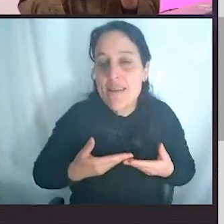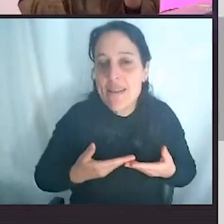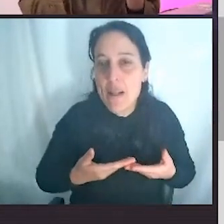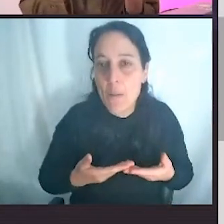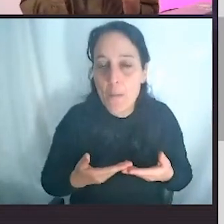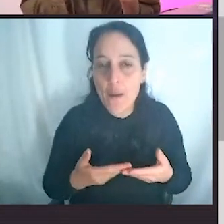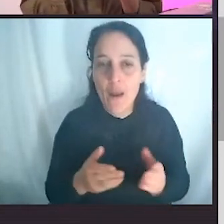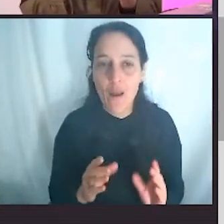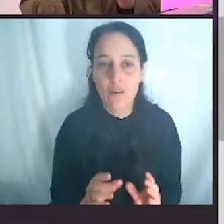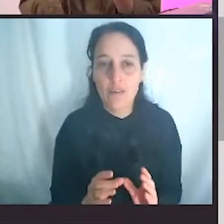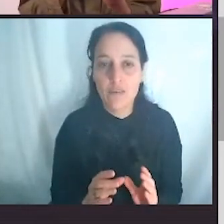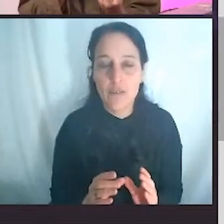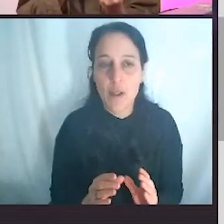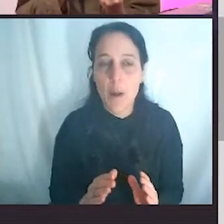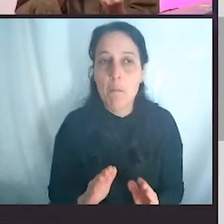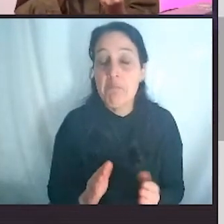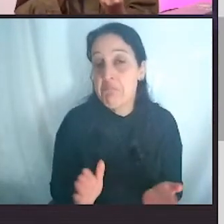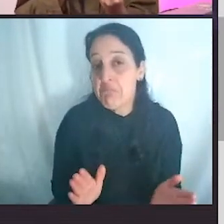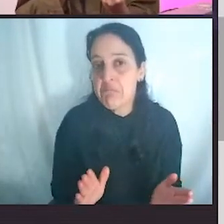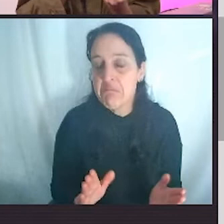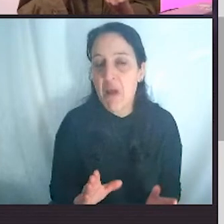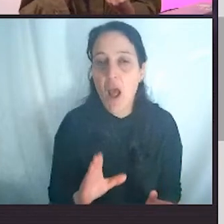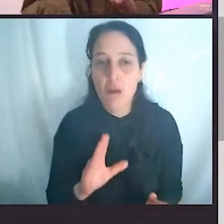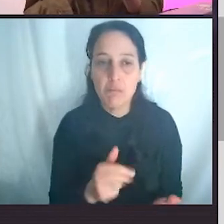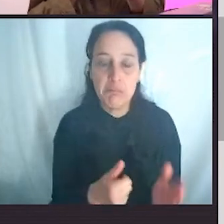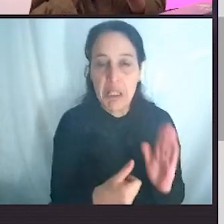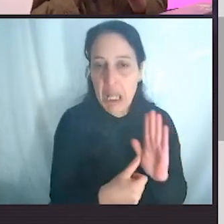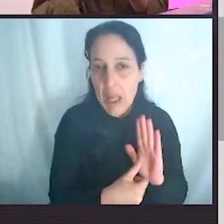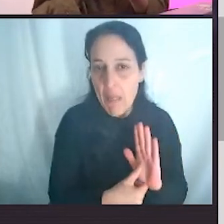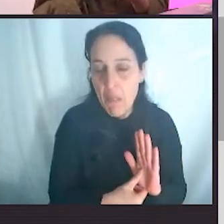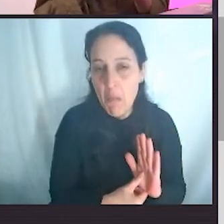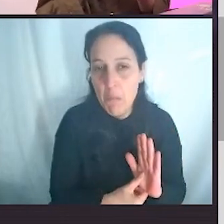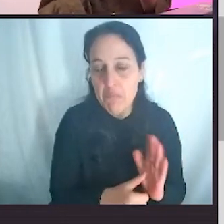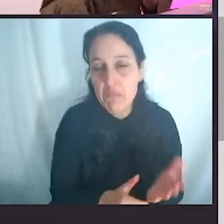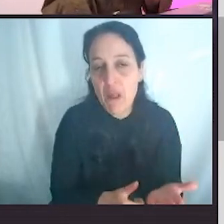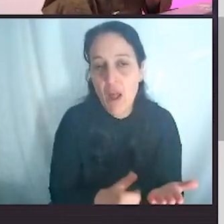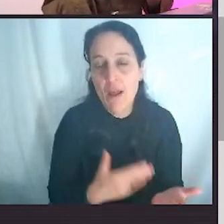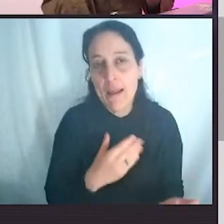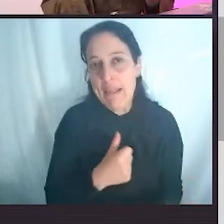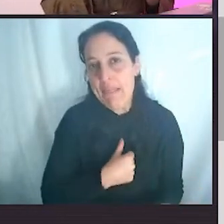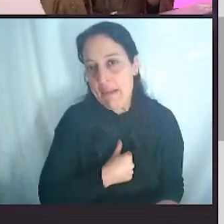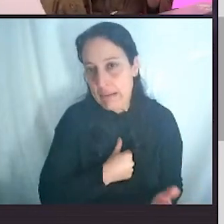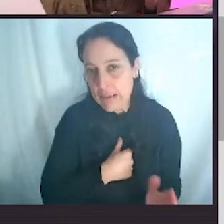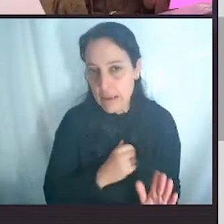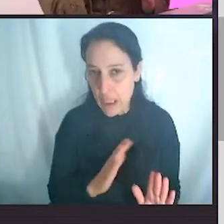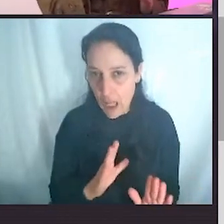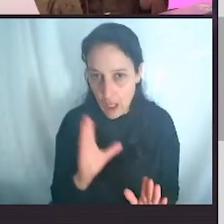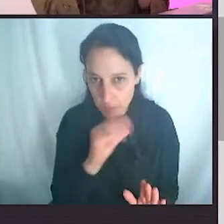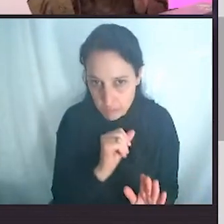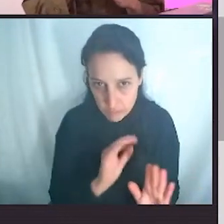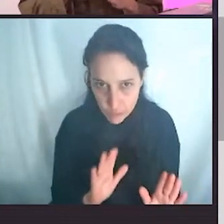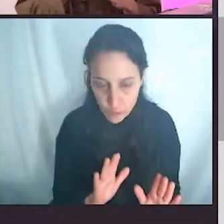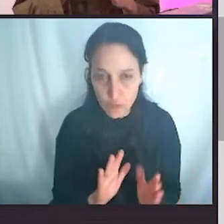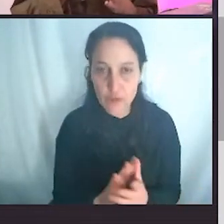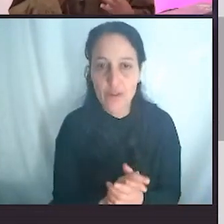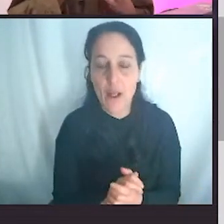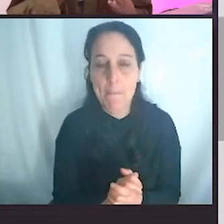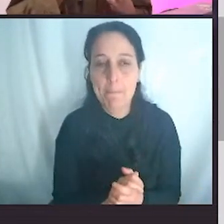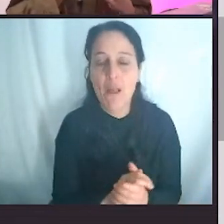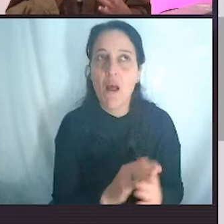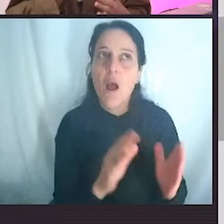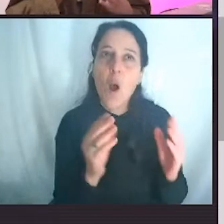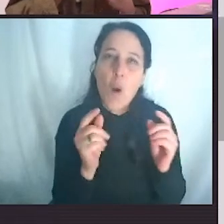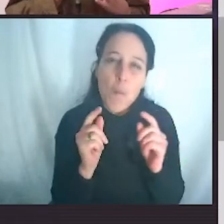proteger su identidad pero conectarse en esta red. También nos interesaba mucho el tema de la trazabilidad del registro de los datos. En el problema de